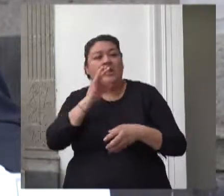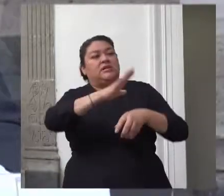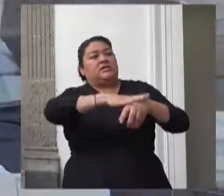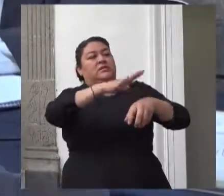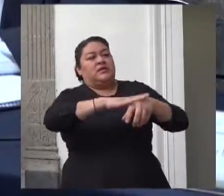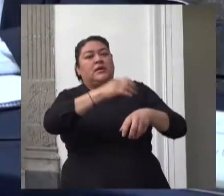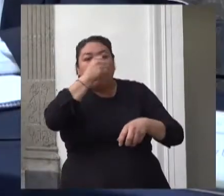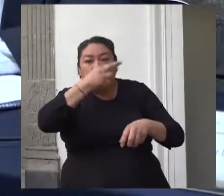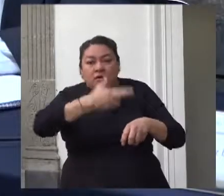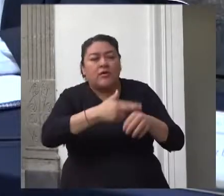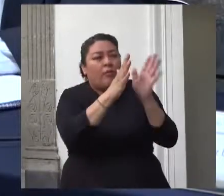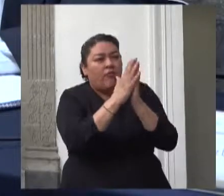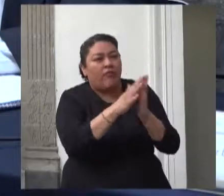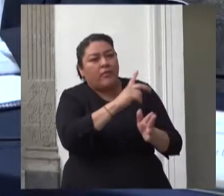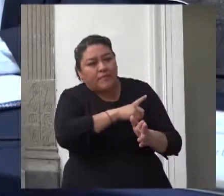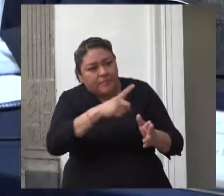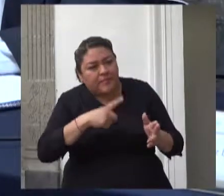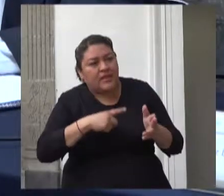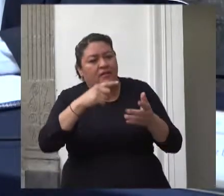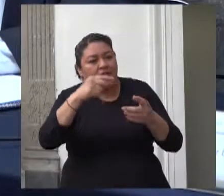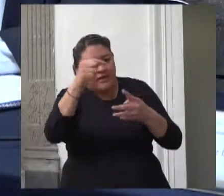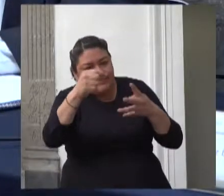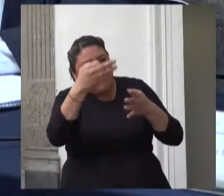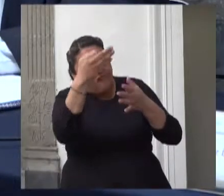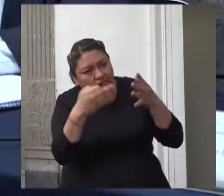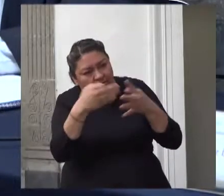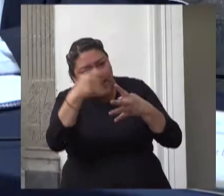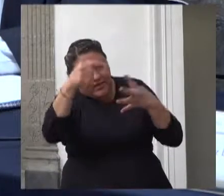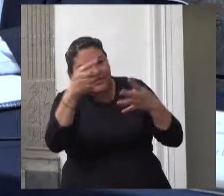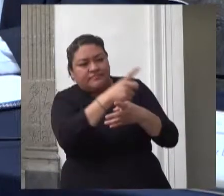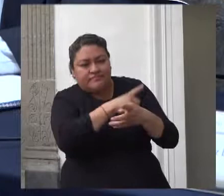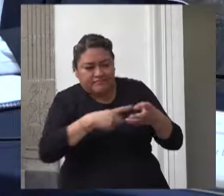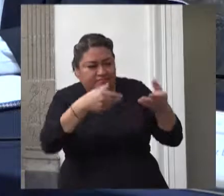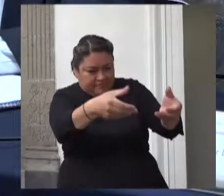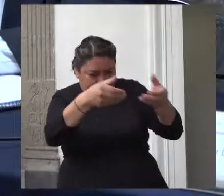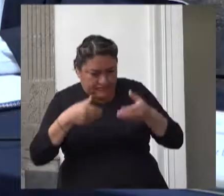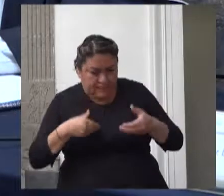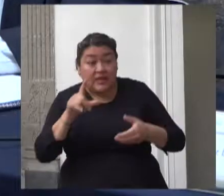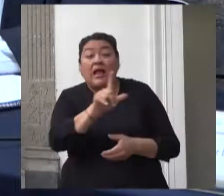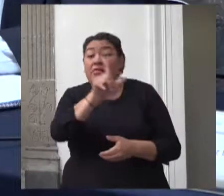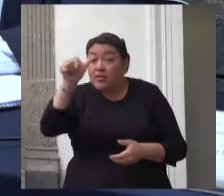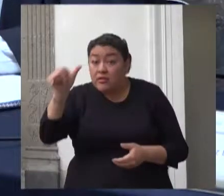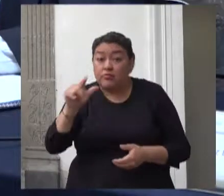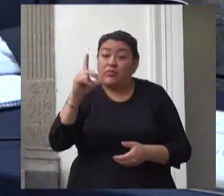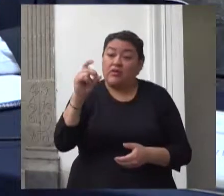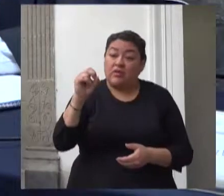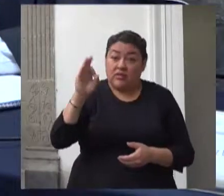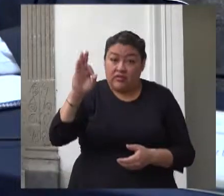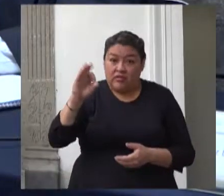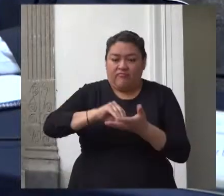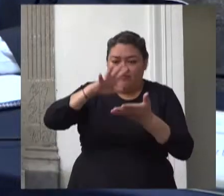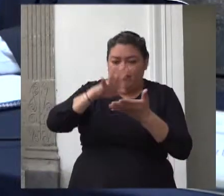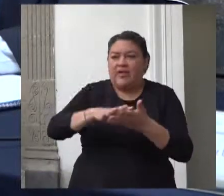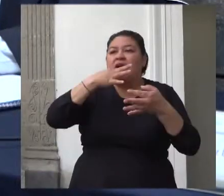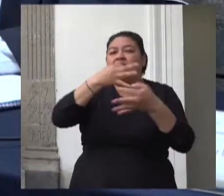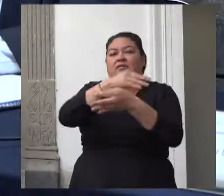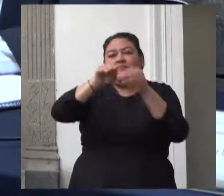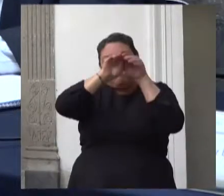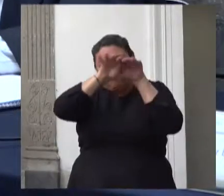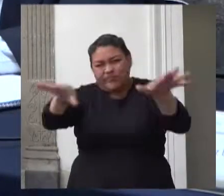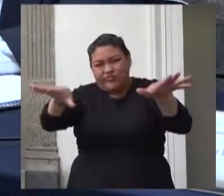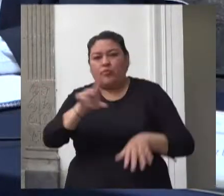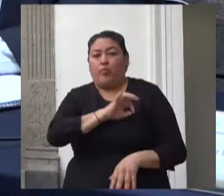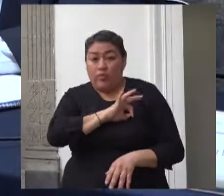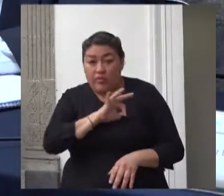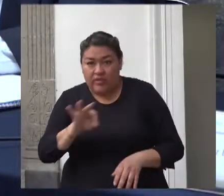subsanar cada una de las observaciones previo a la publicación de las reglas de operación en el Diario Oficial